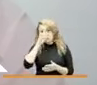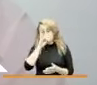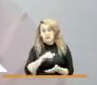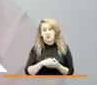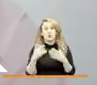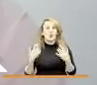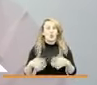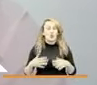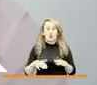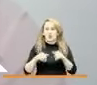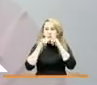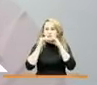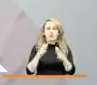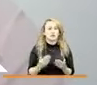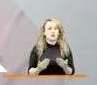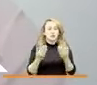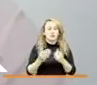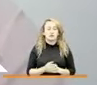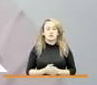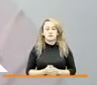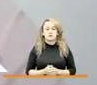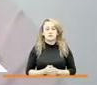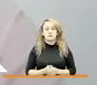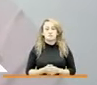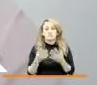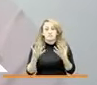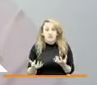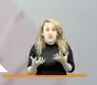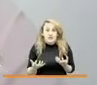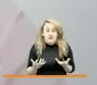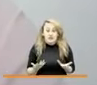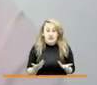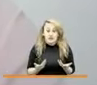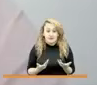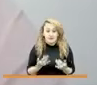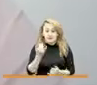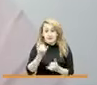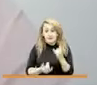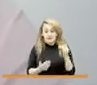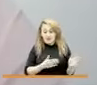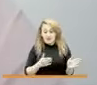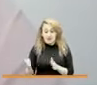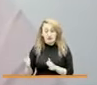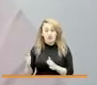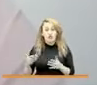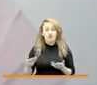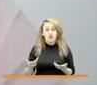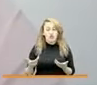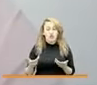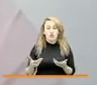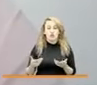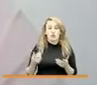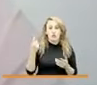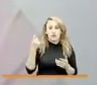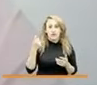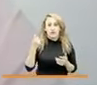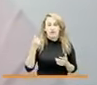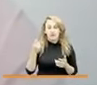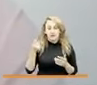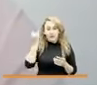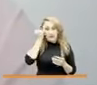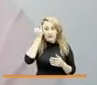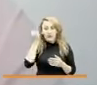gran bendición quisiéramos terminar nuestro plan porque todavía faltan iniciativas